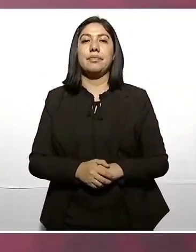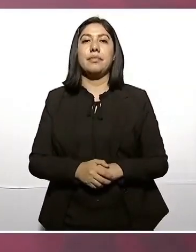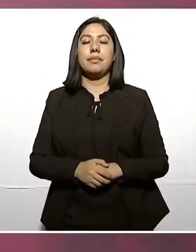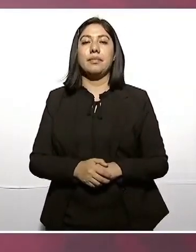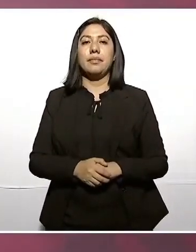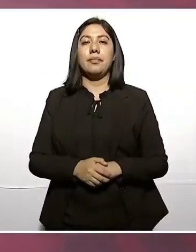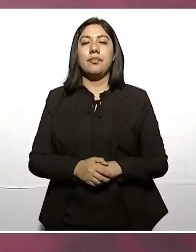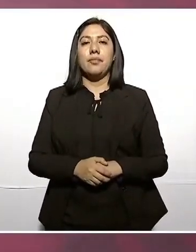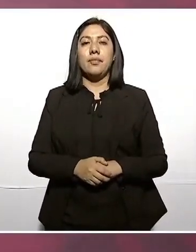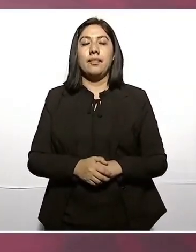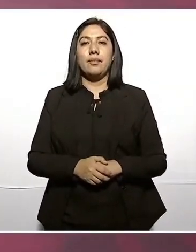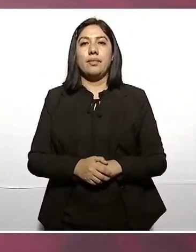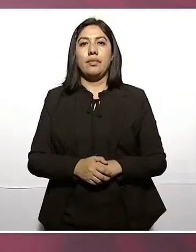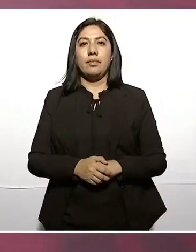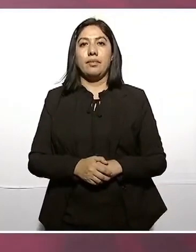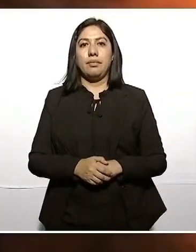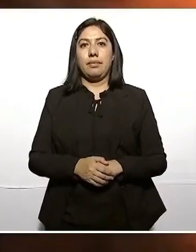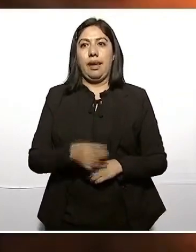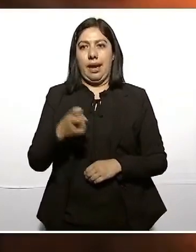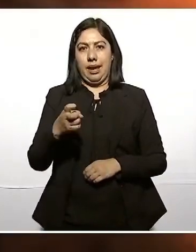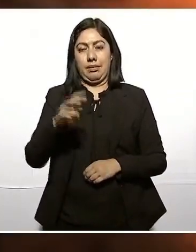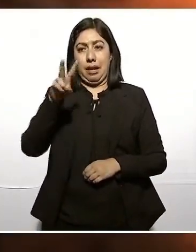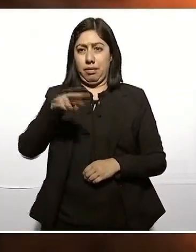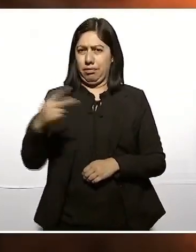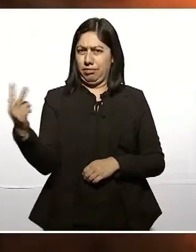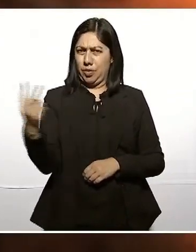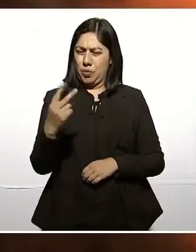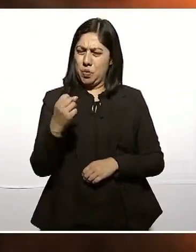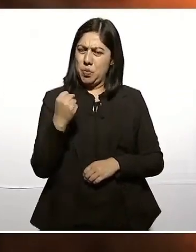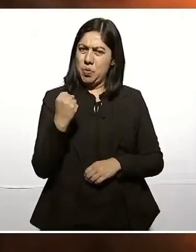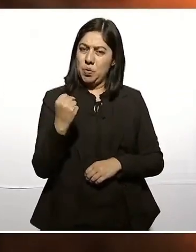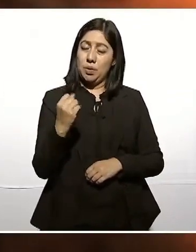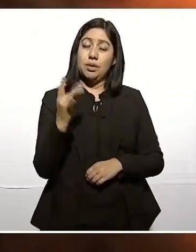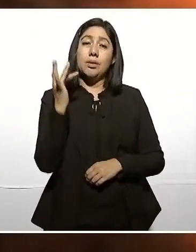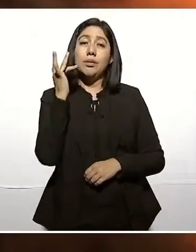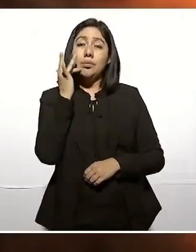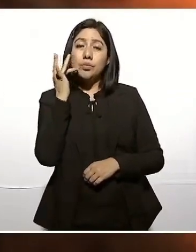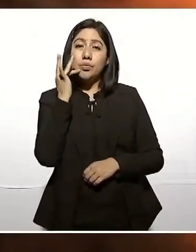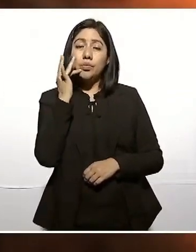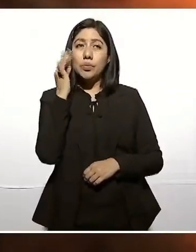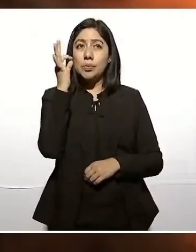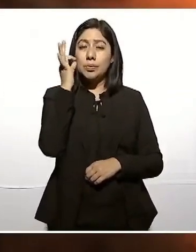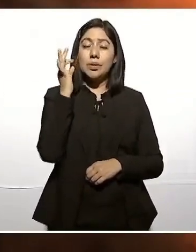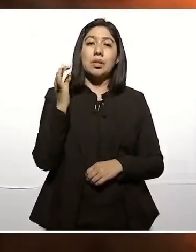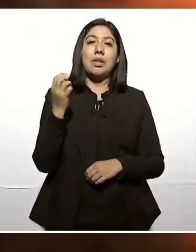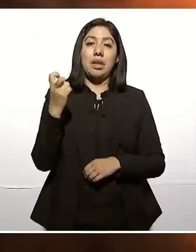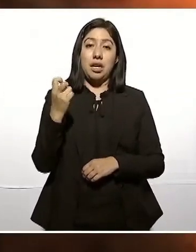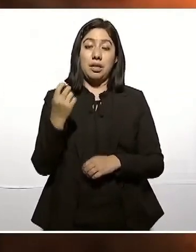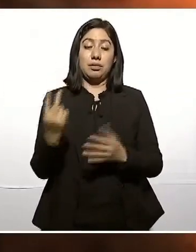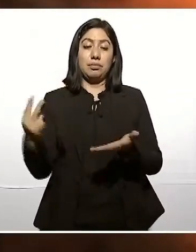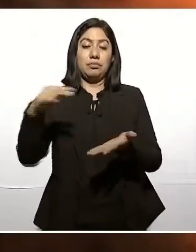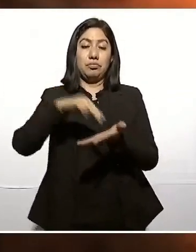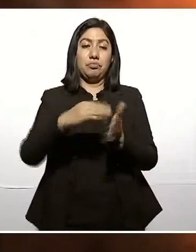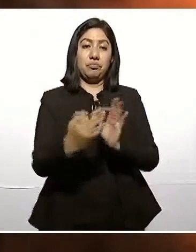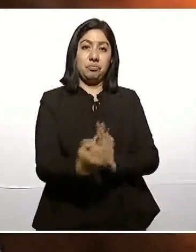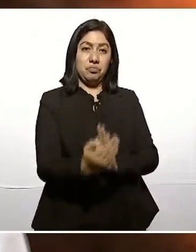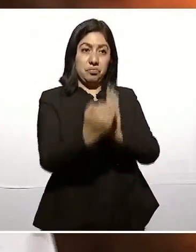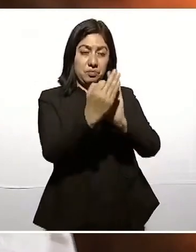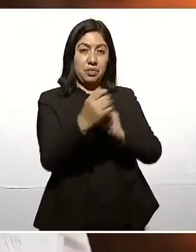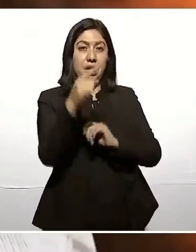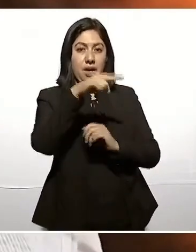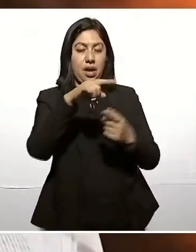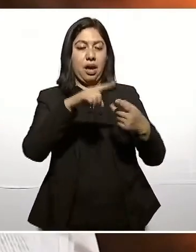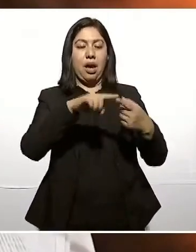llegan y muy prepotentes se le ponen enfrente a Juan